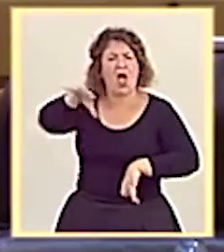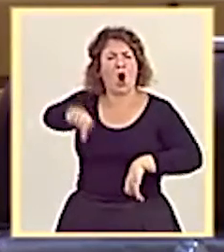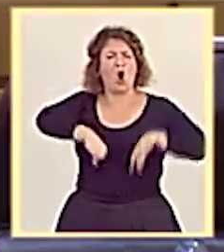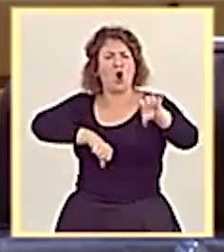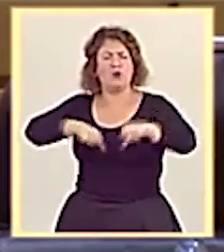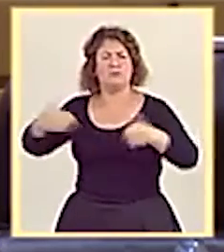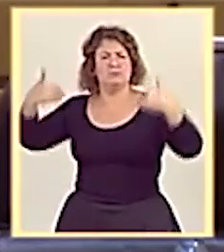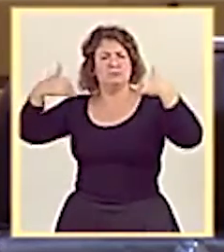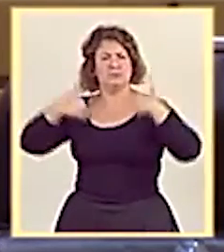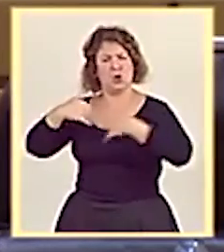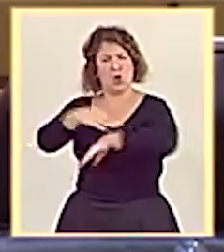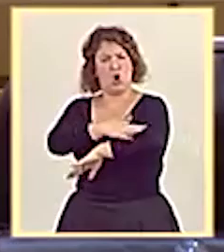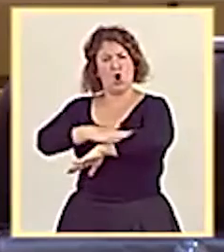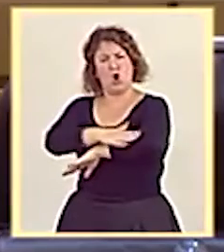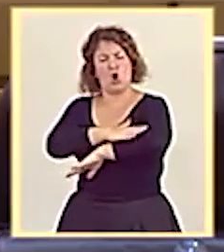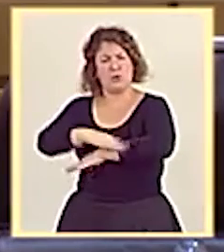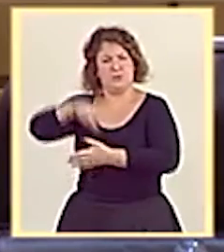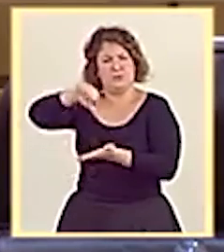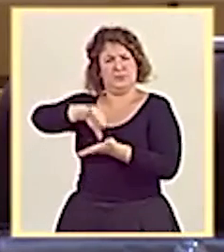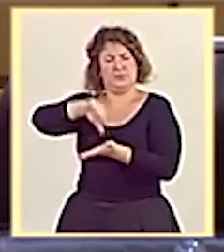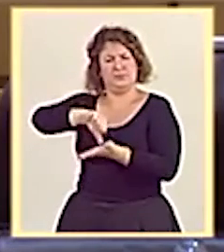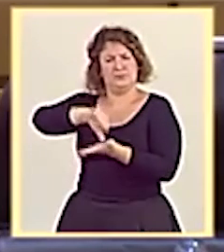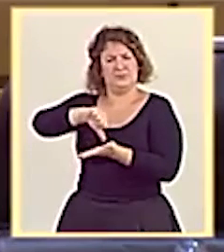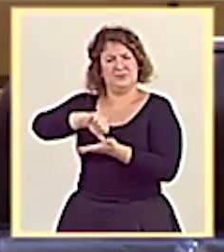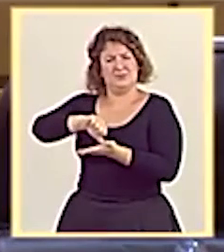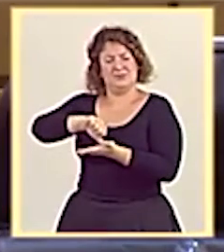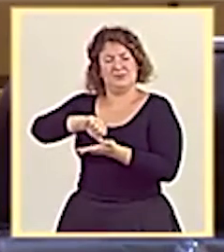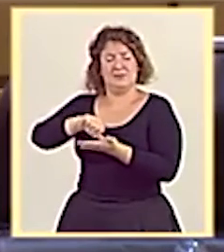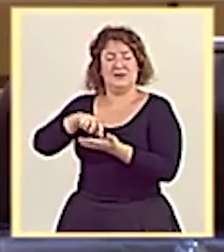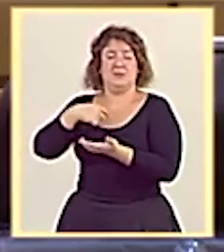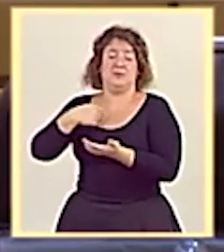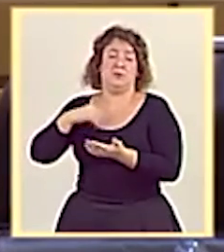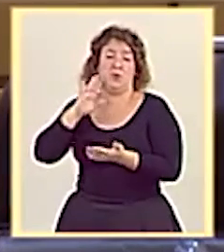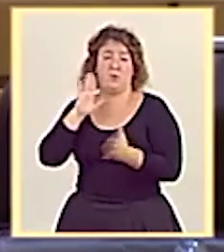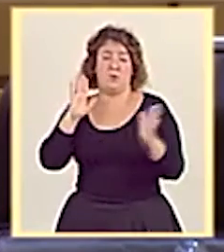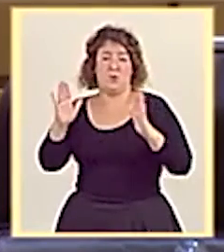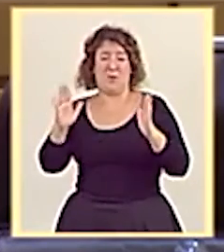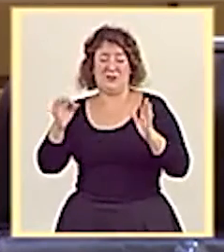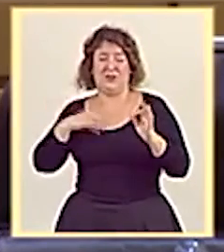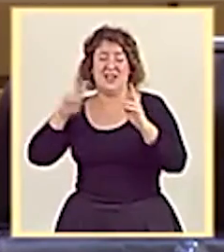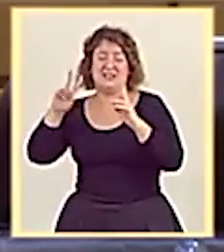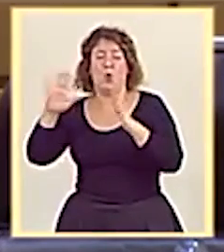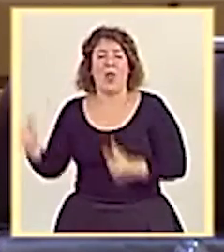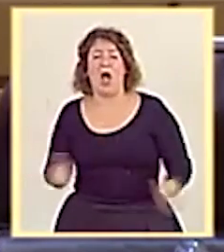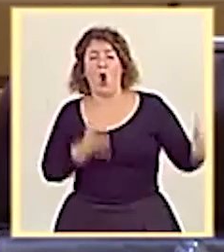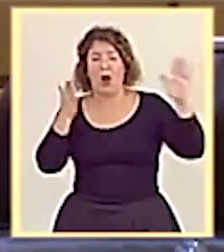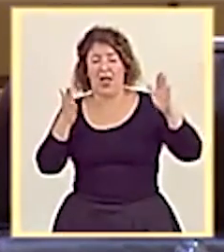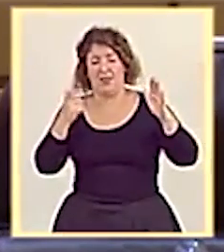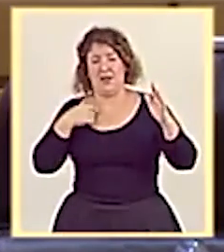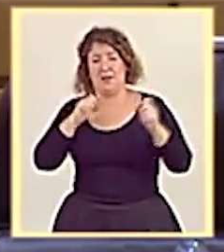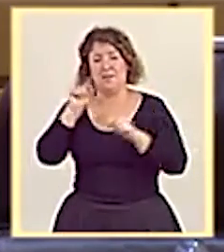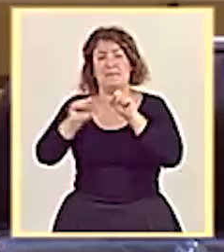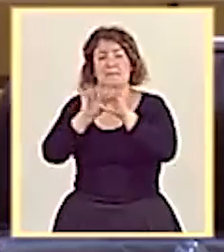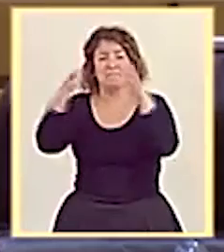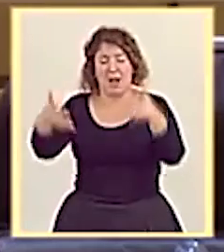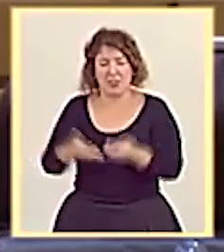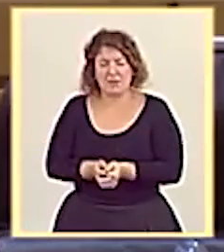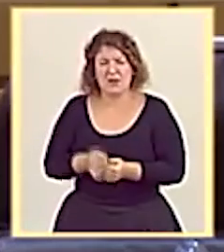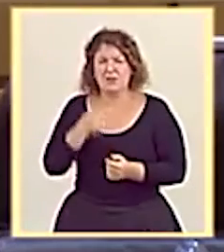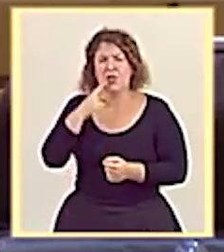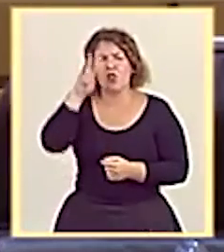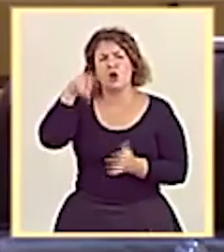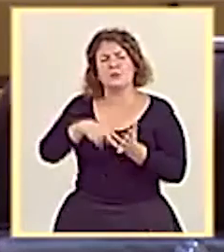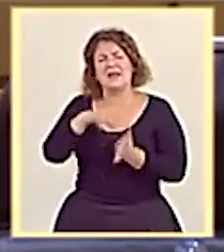iba a hacer frente el Gobierno para la segunda ola de la pandemia, anunciaron más de 2.500 millones de euros